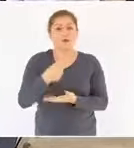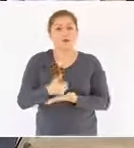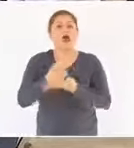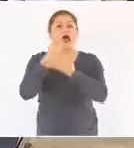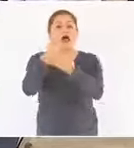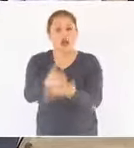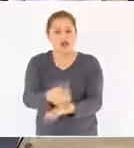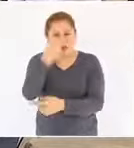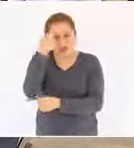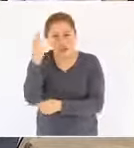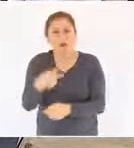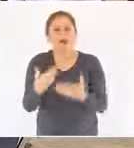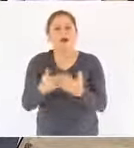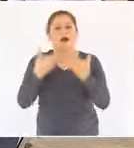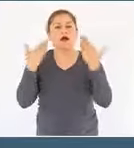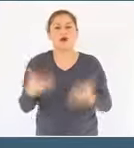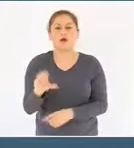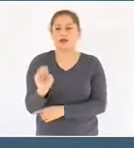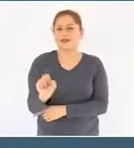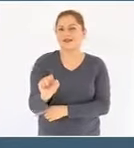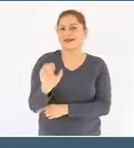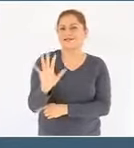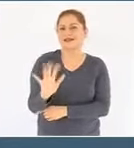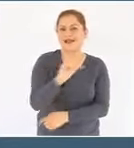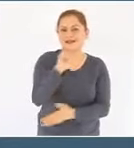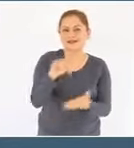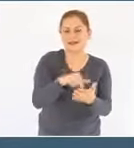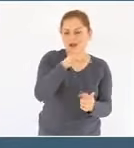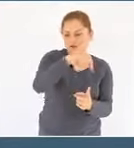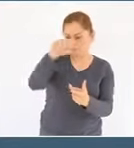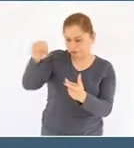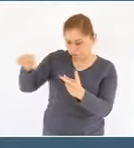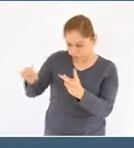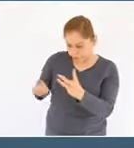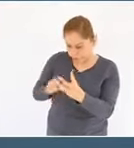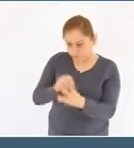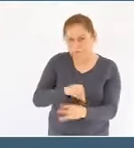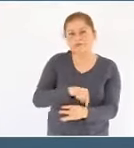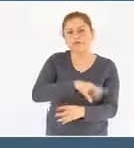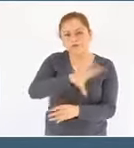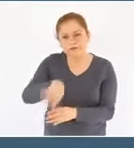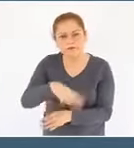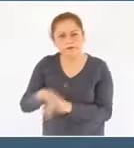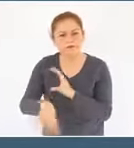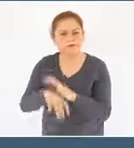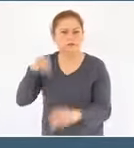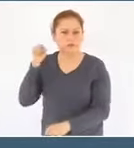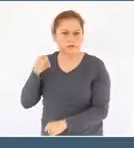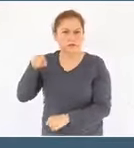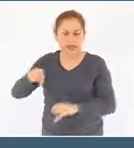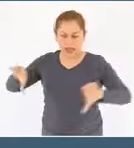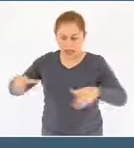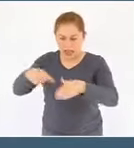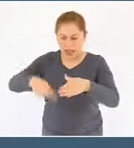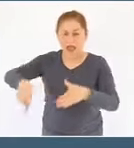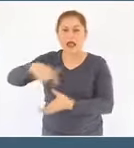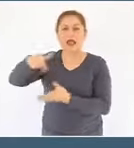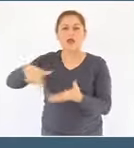65 pozos que se tienen contemplados en este complejo Francisco J. Mújica.